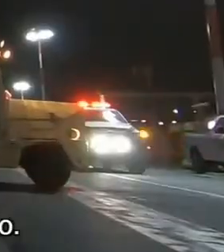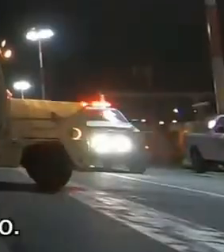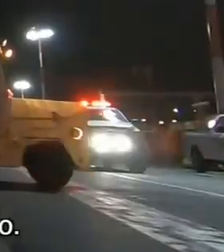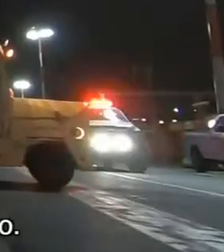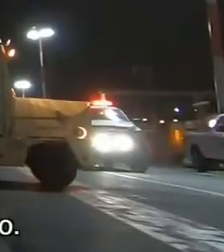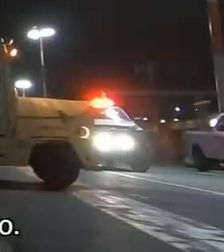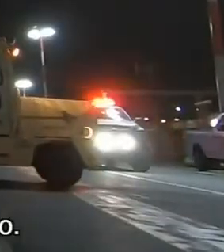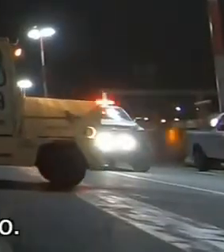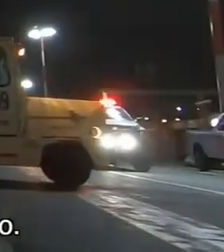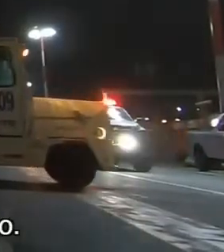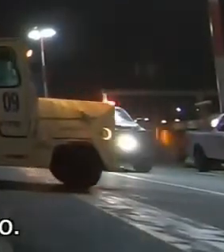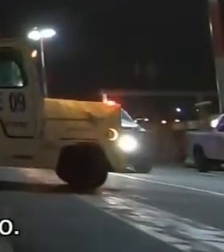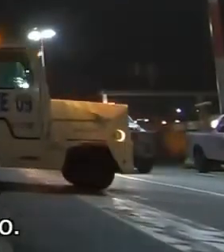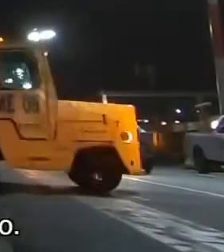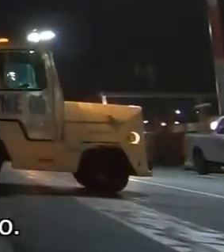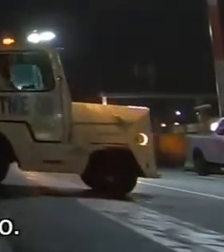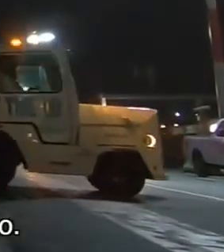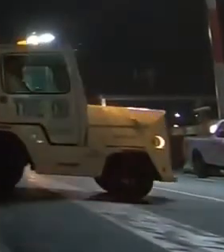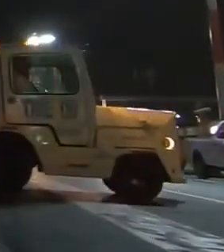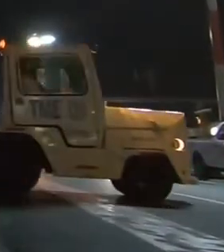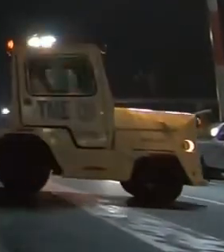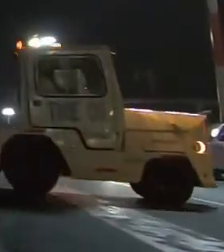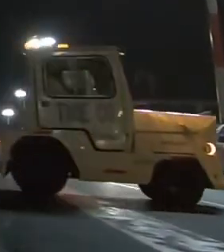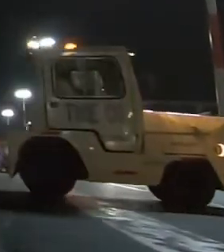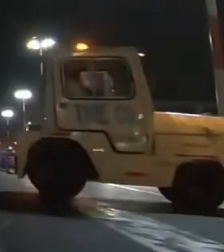prevención de la COVID-19 en México.